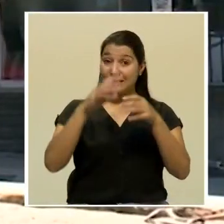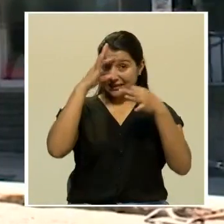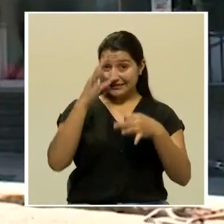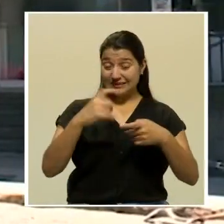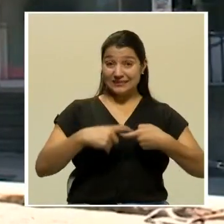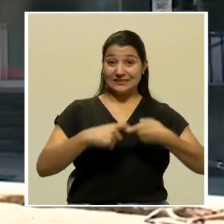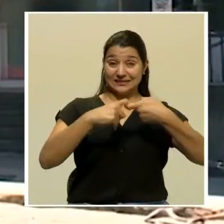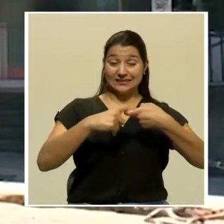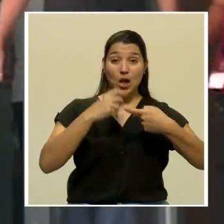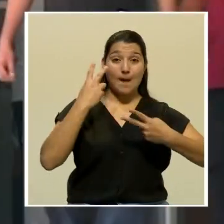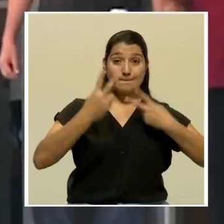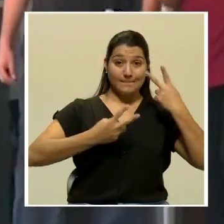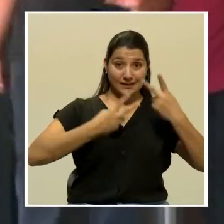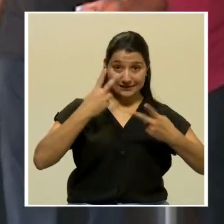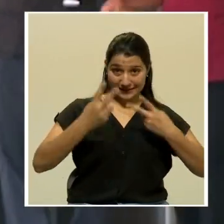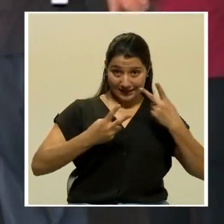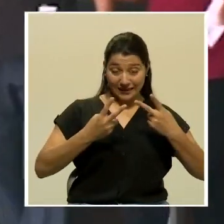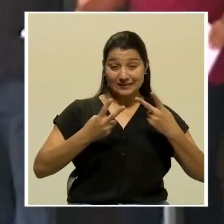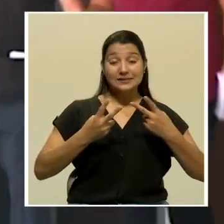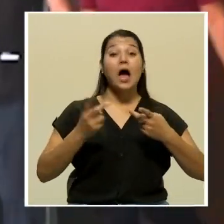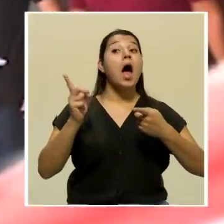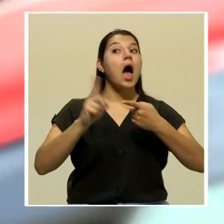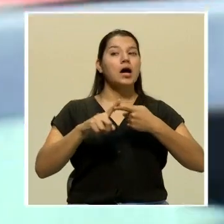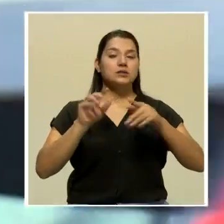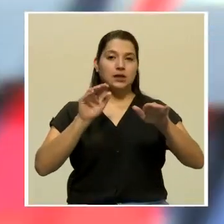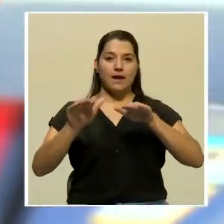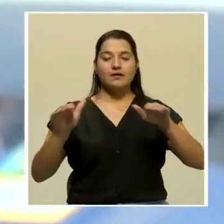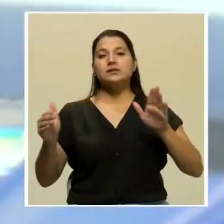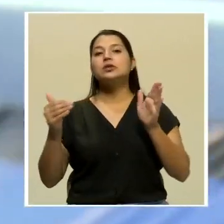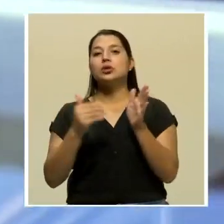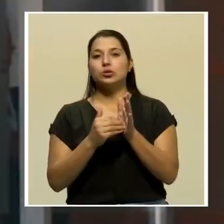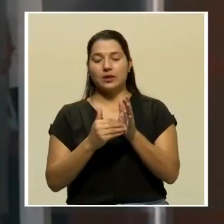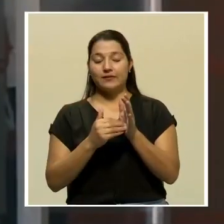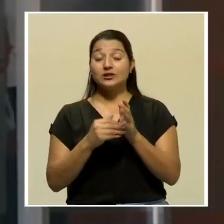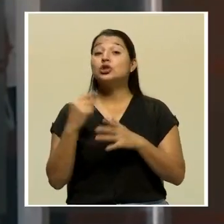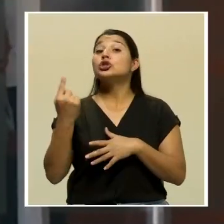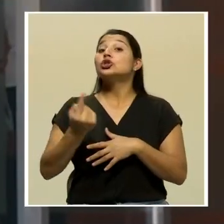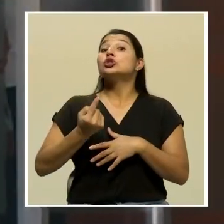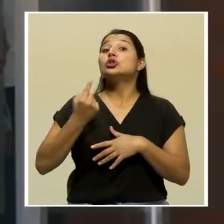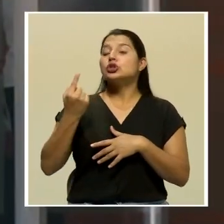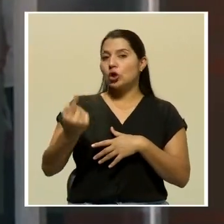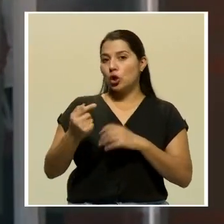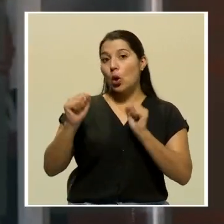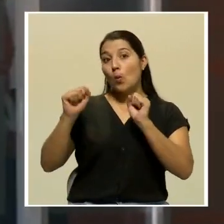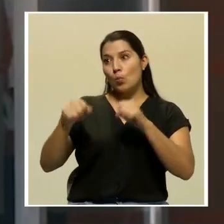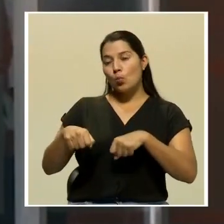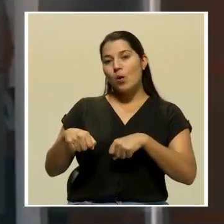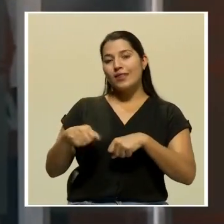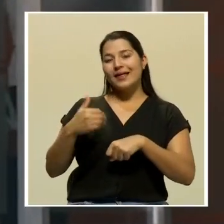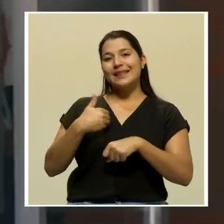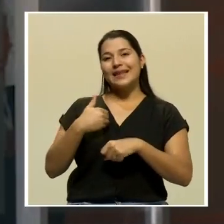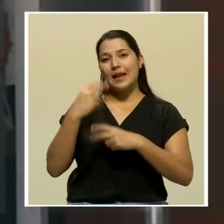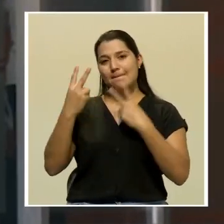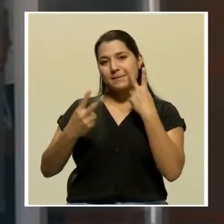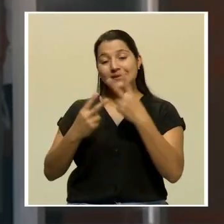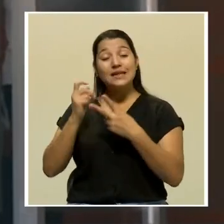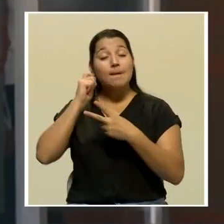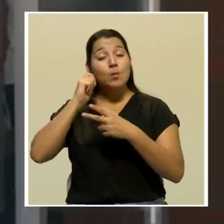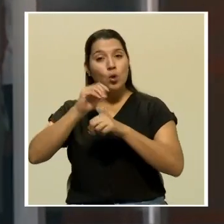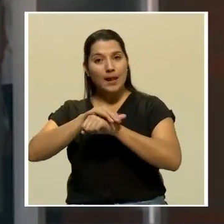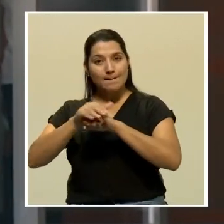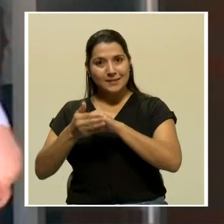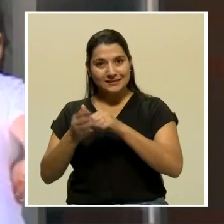suspender las visitas hasta nuevo aviso, con excepción de los pacientes embarazadas,